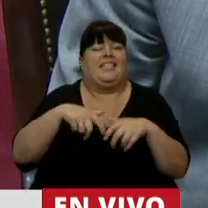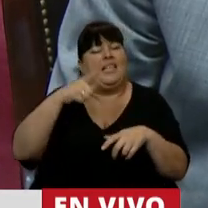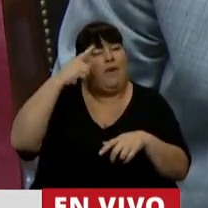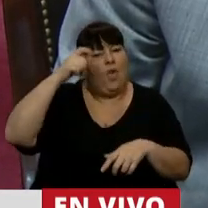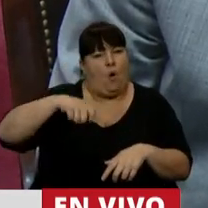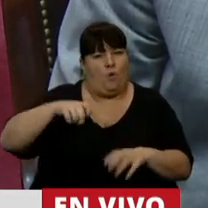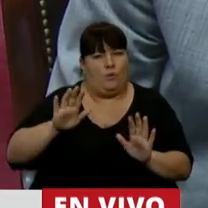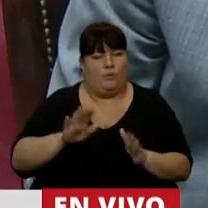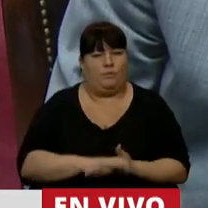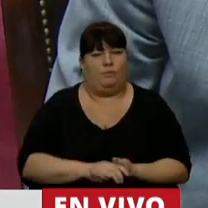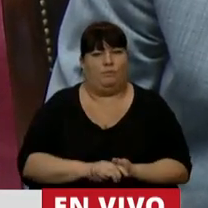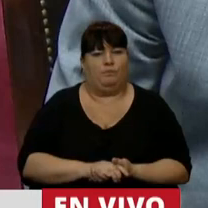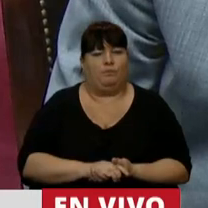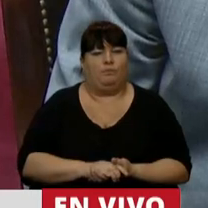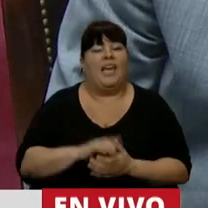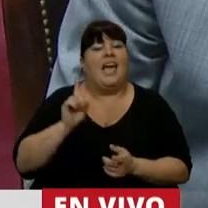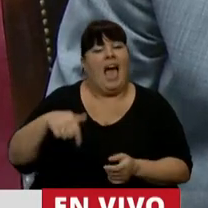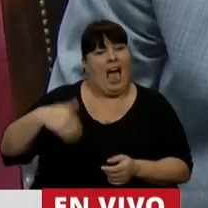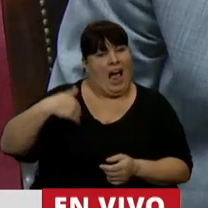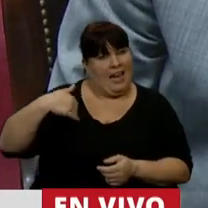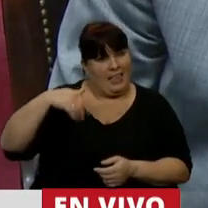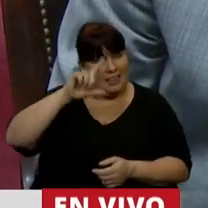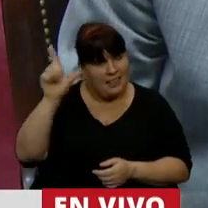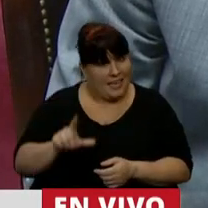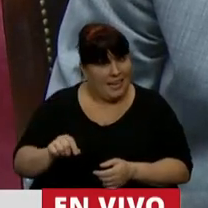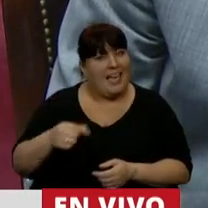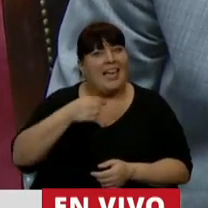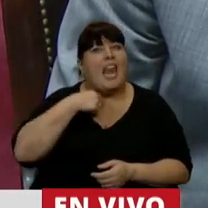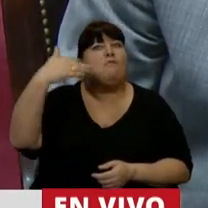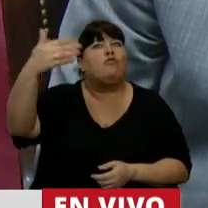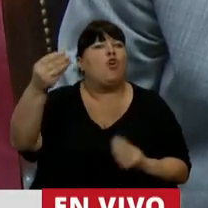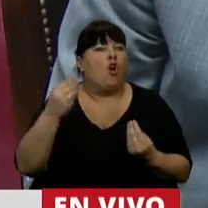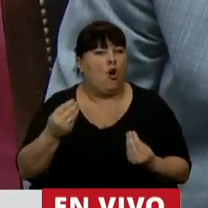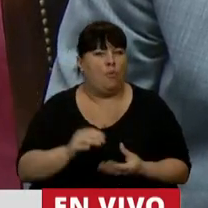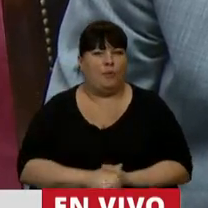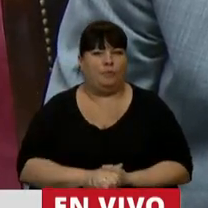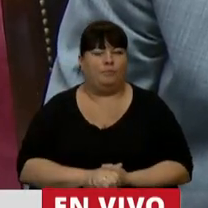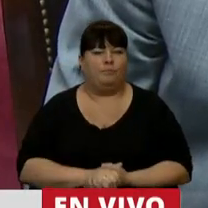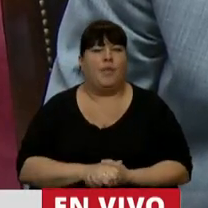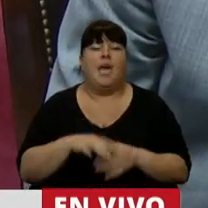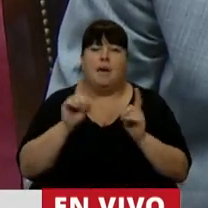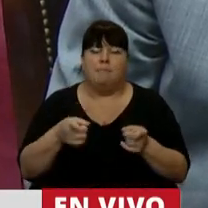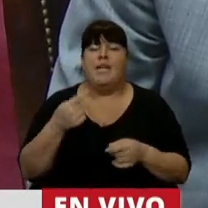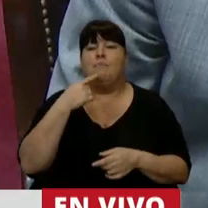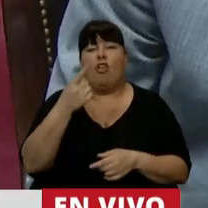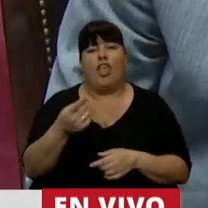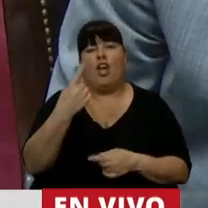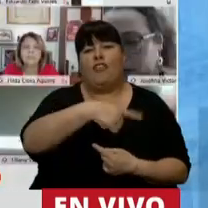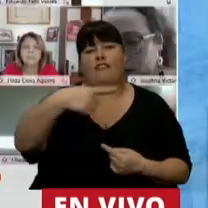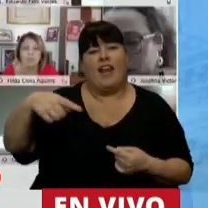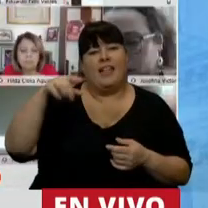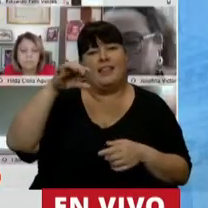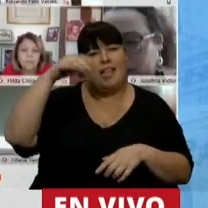jurídico y del país que queremos ser. Tal como sostuvieron distintos